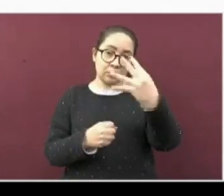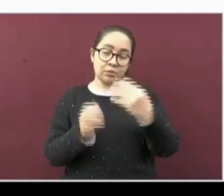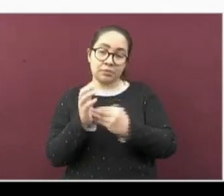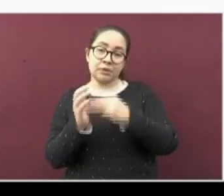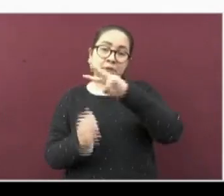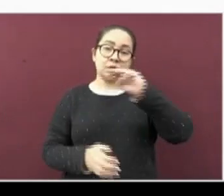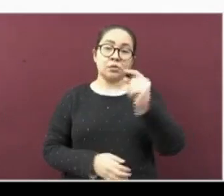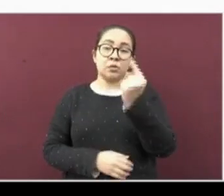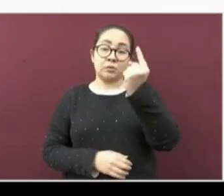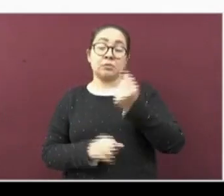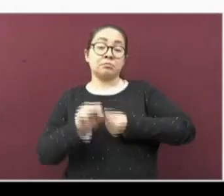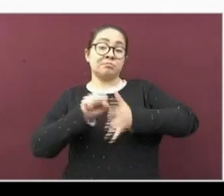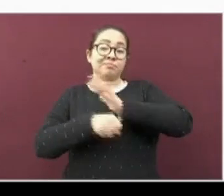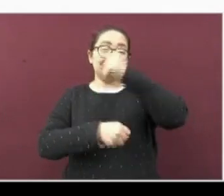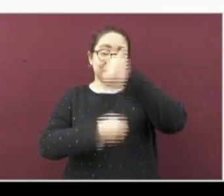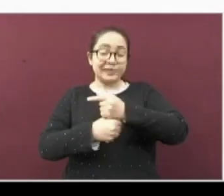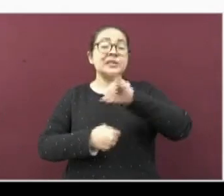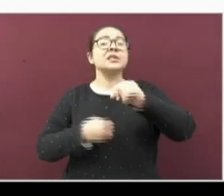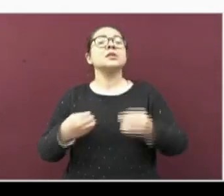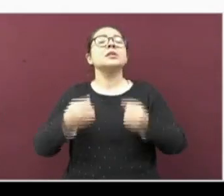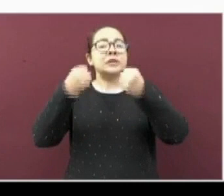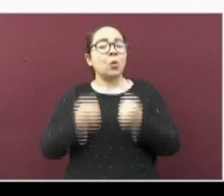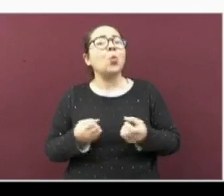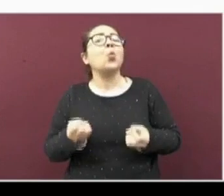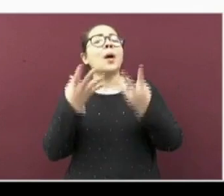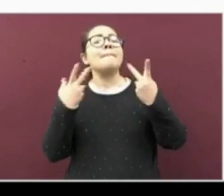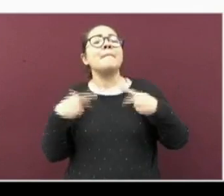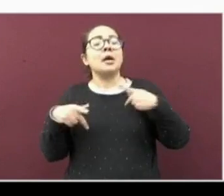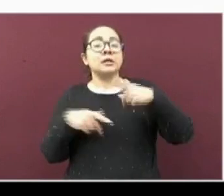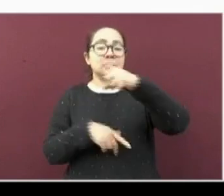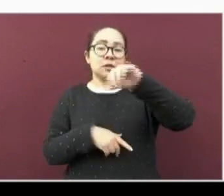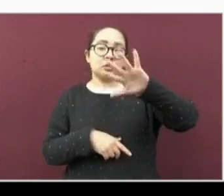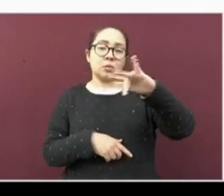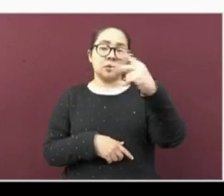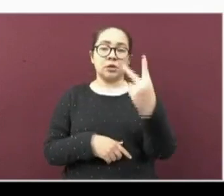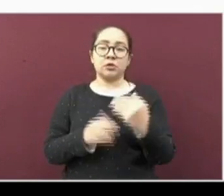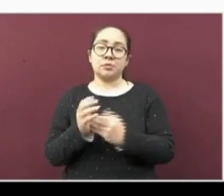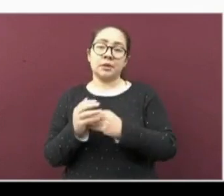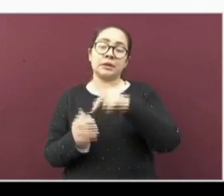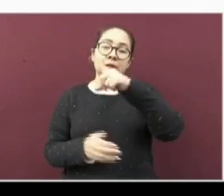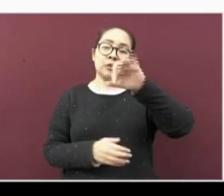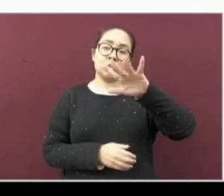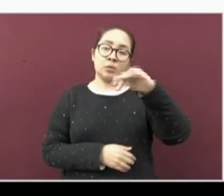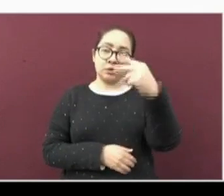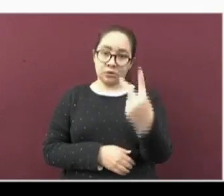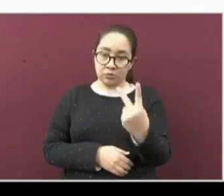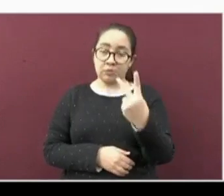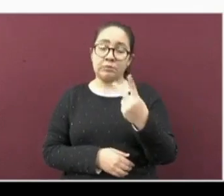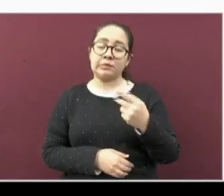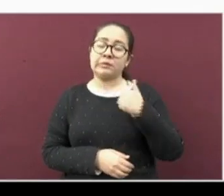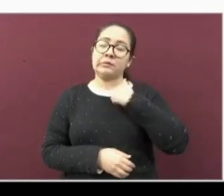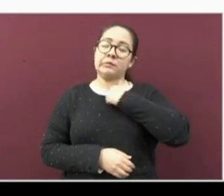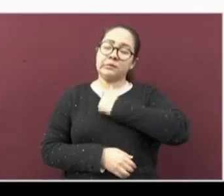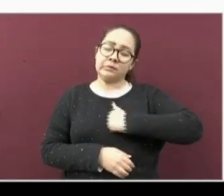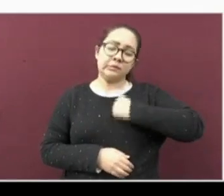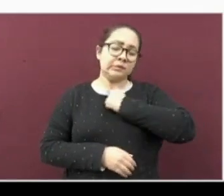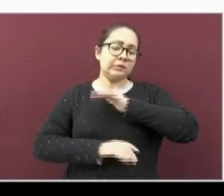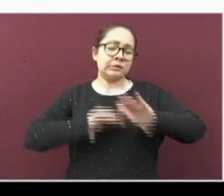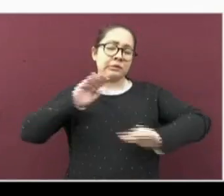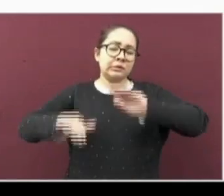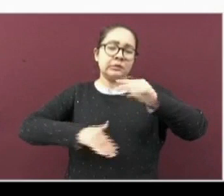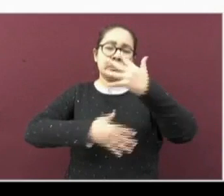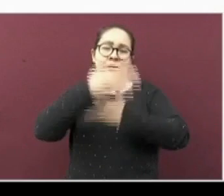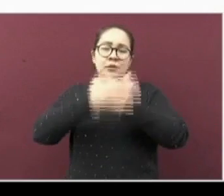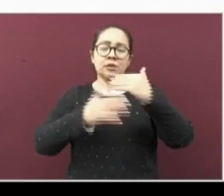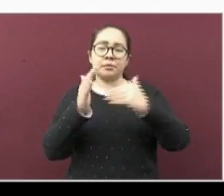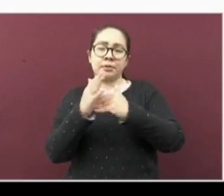positivos al SARS-CoV-2, 152 mil 152, y han fallecido 15 mil